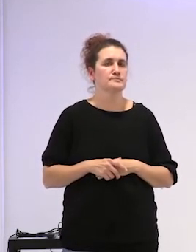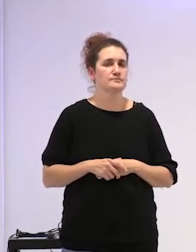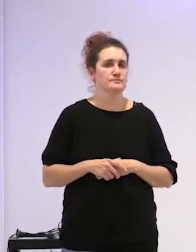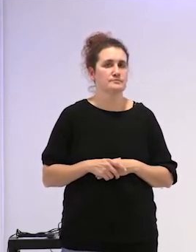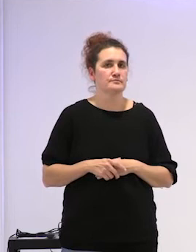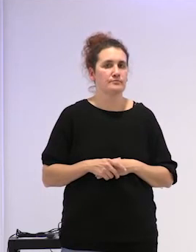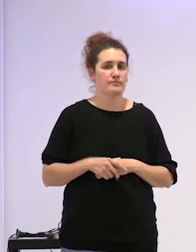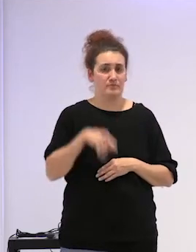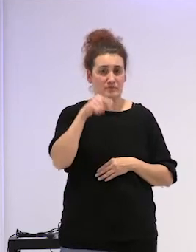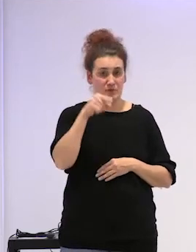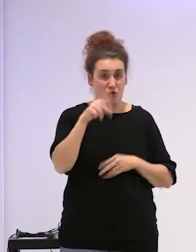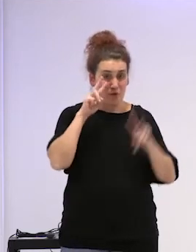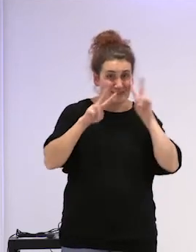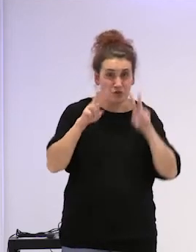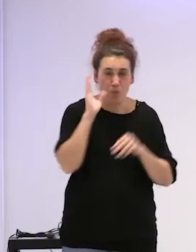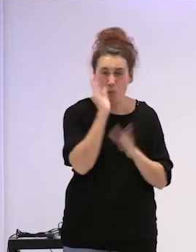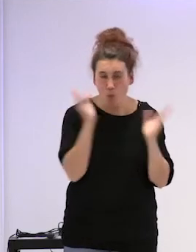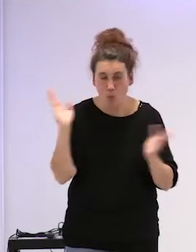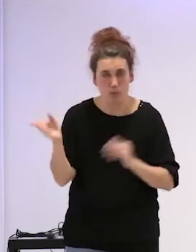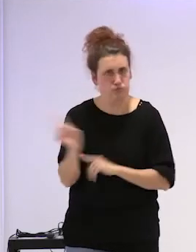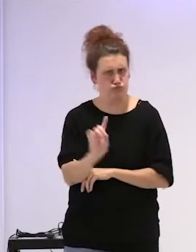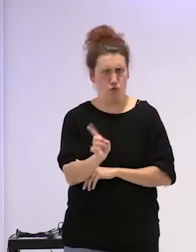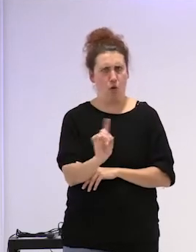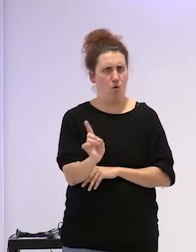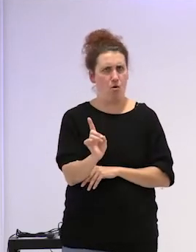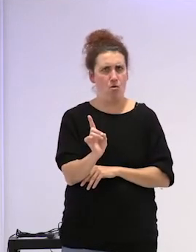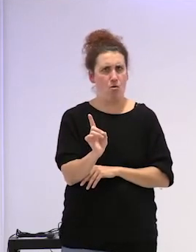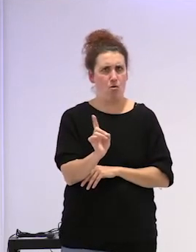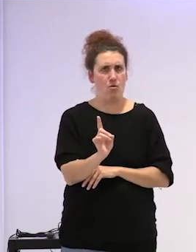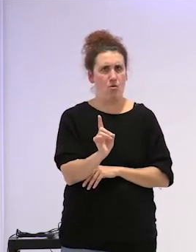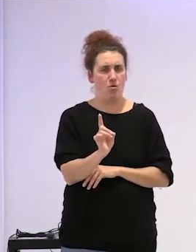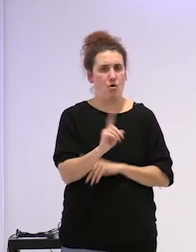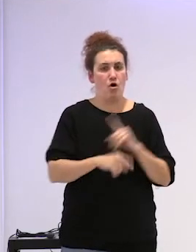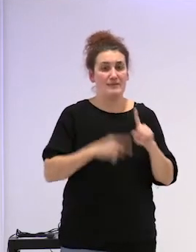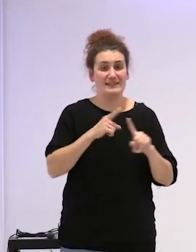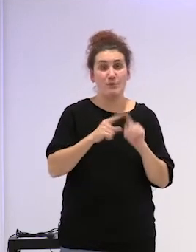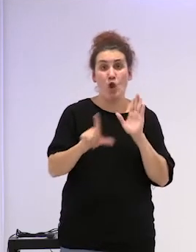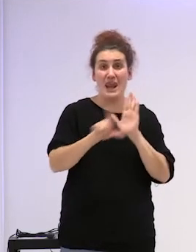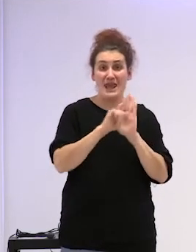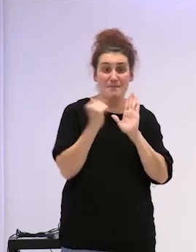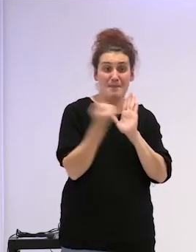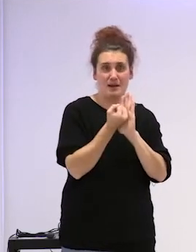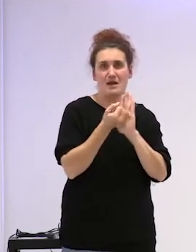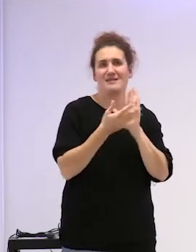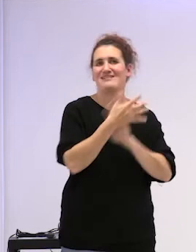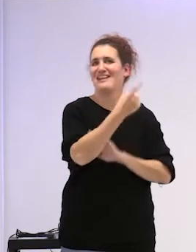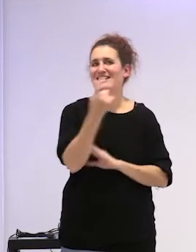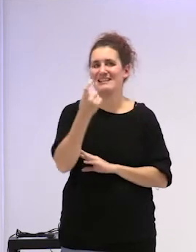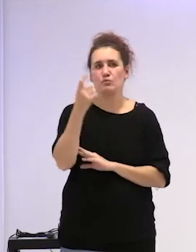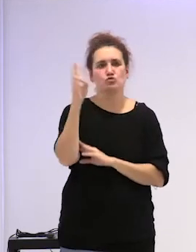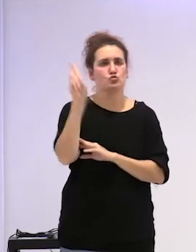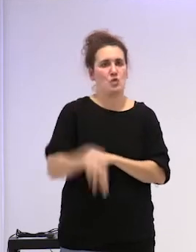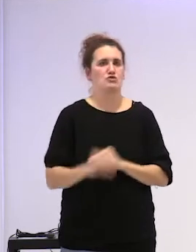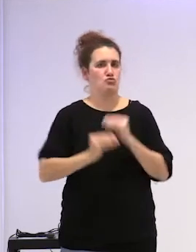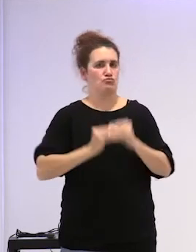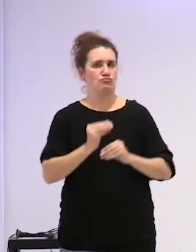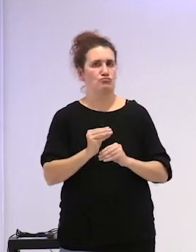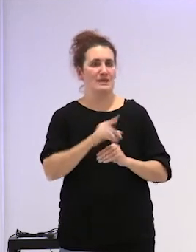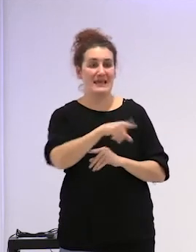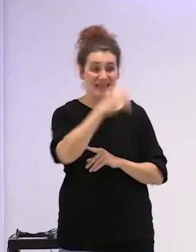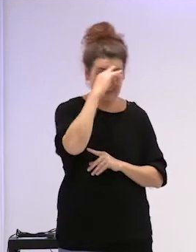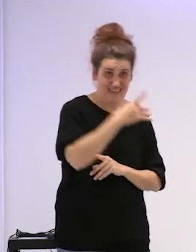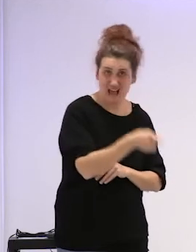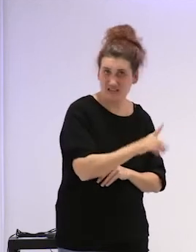no tengo esa visión punitivista entonces para que se marque una ley se necesita un hecho y no es esa la idea